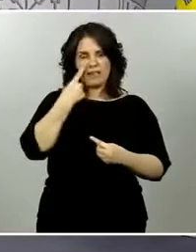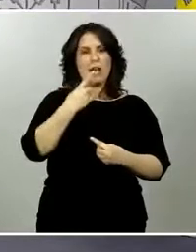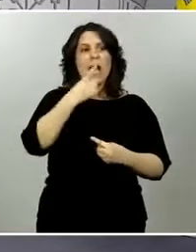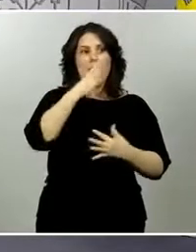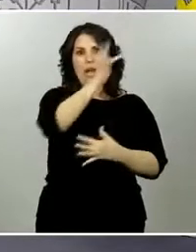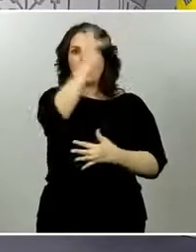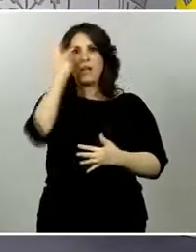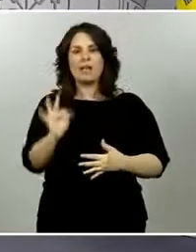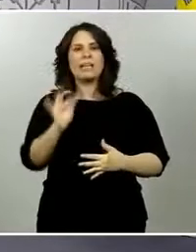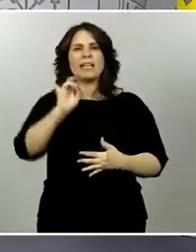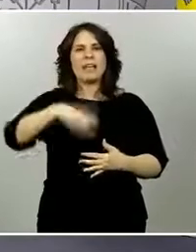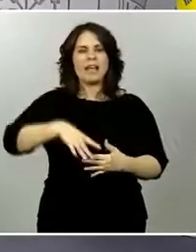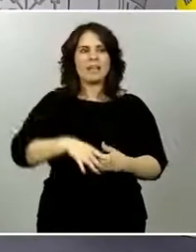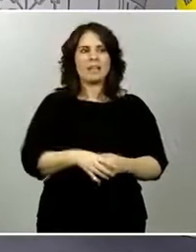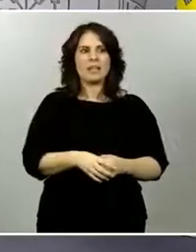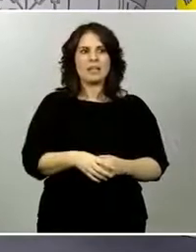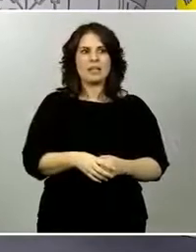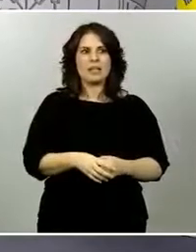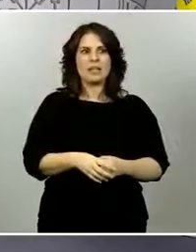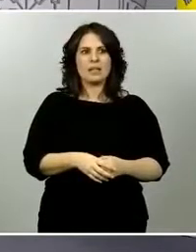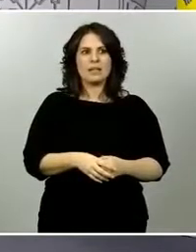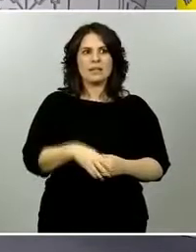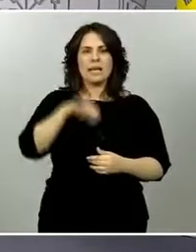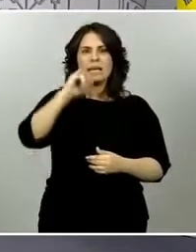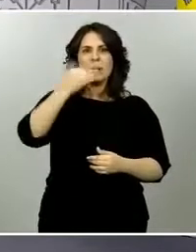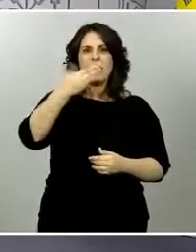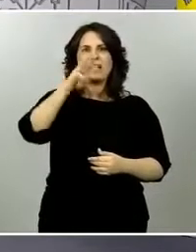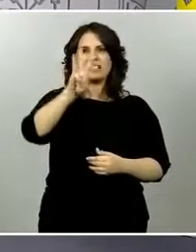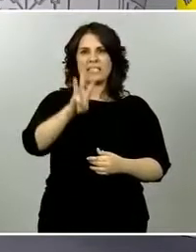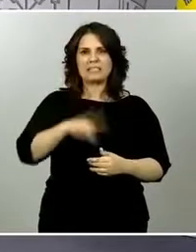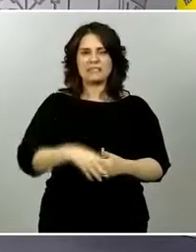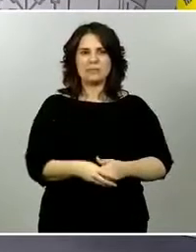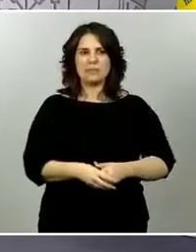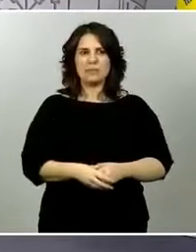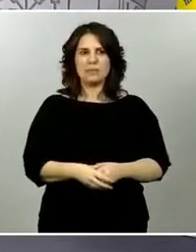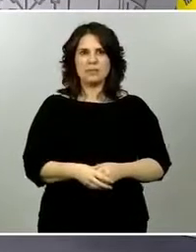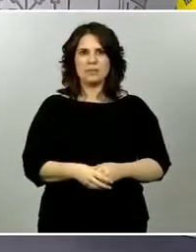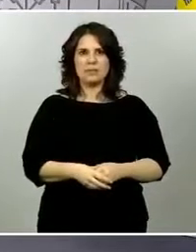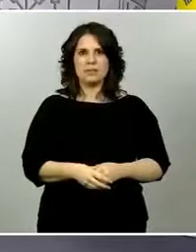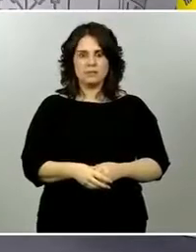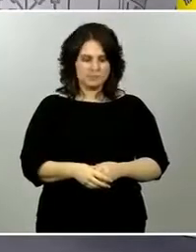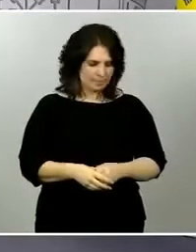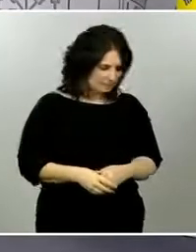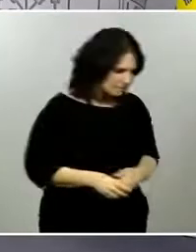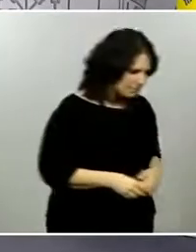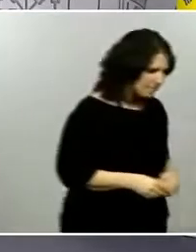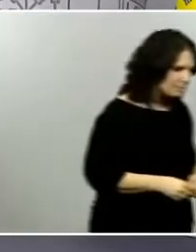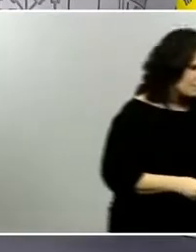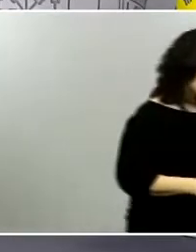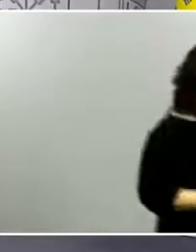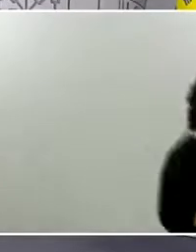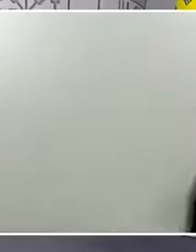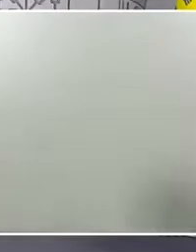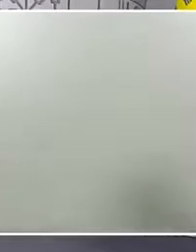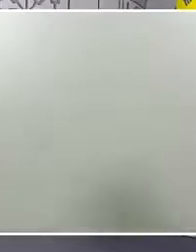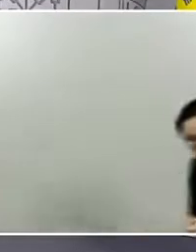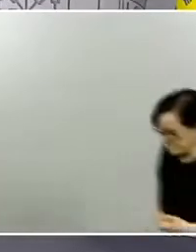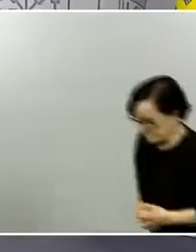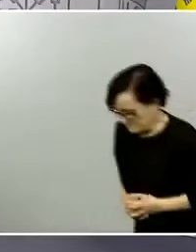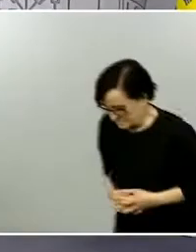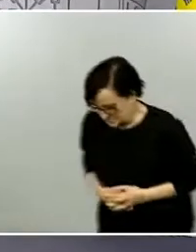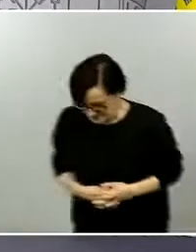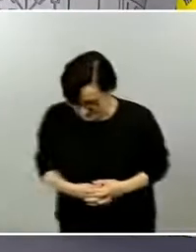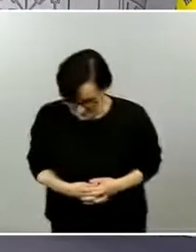hay alguna dificultad la intentamos resolver y pasaríamos al siguiente medio que está en nuestra lista